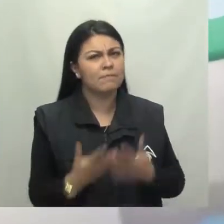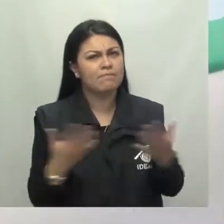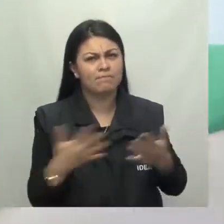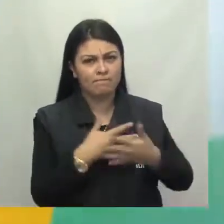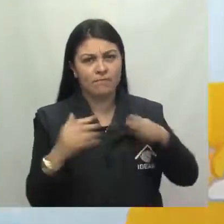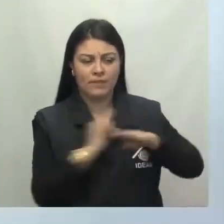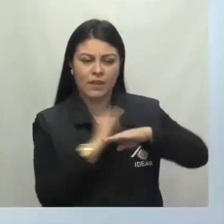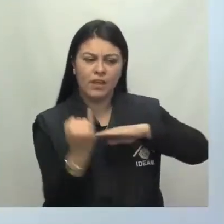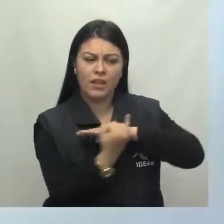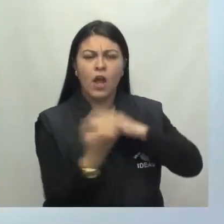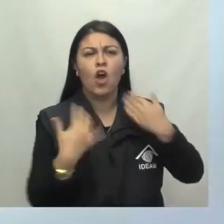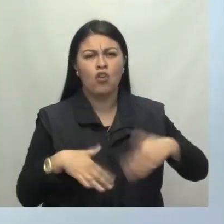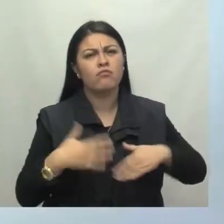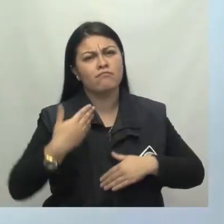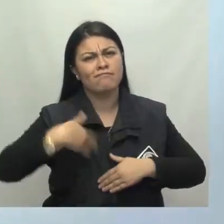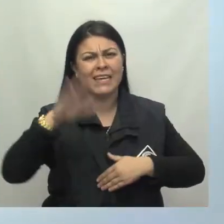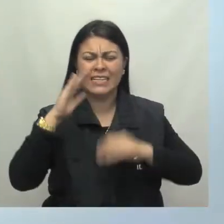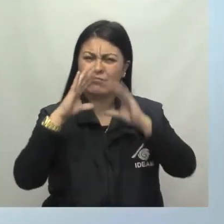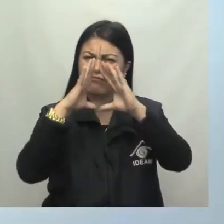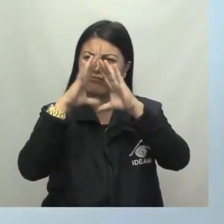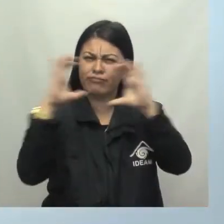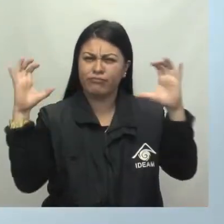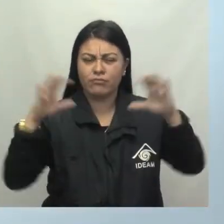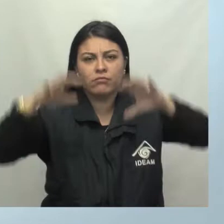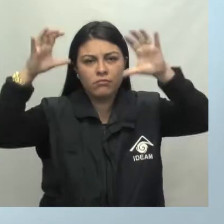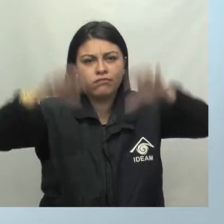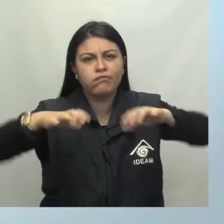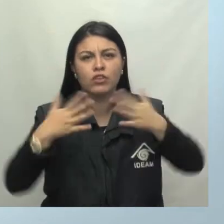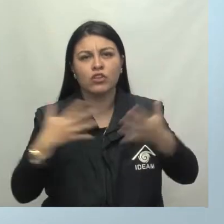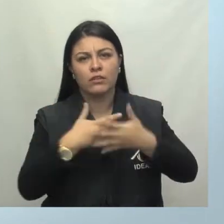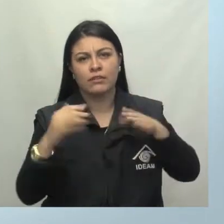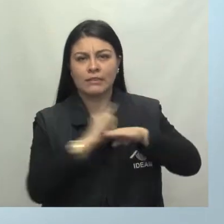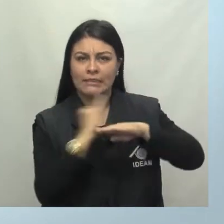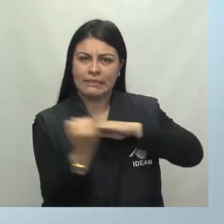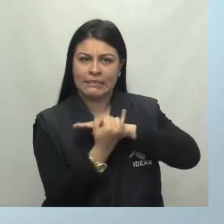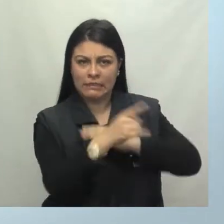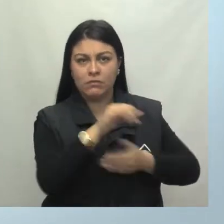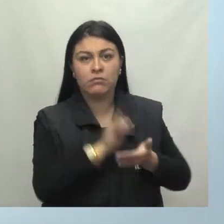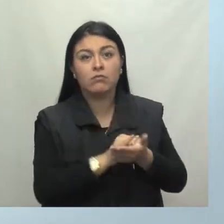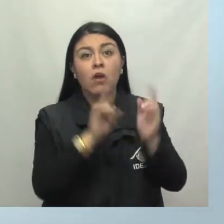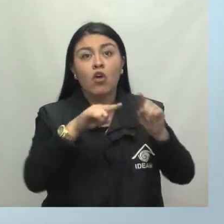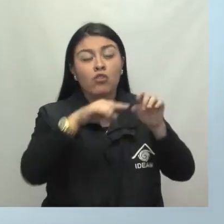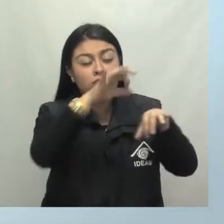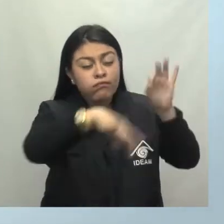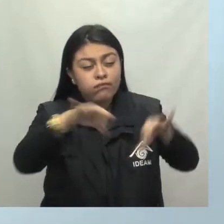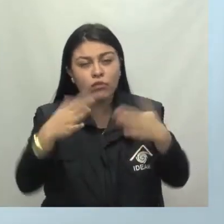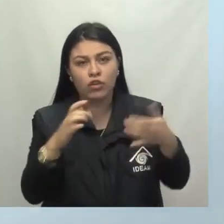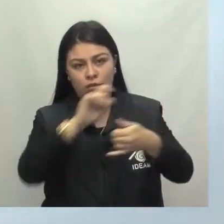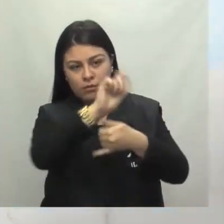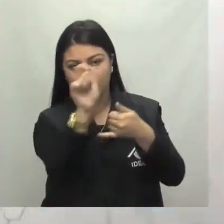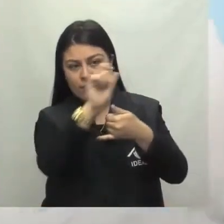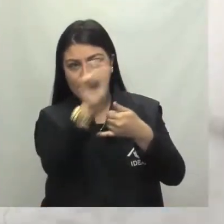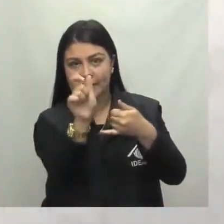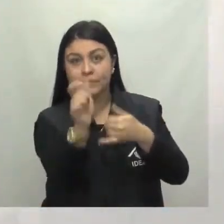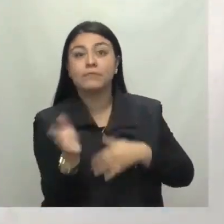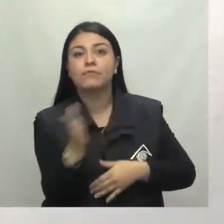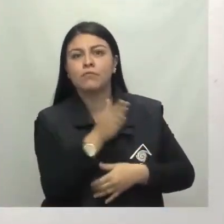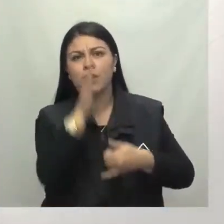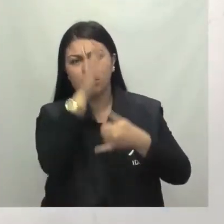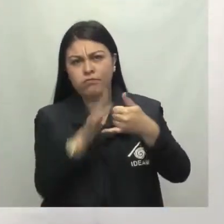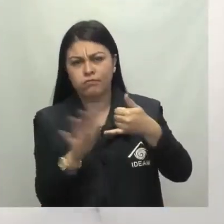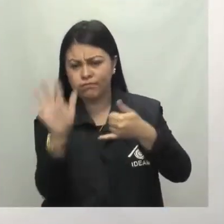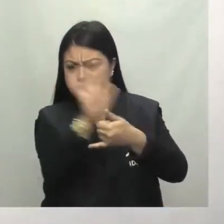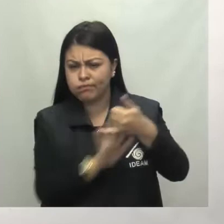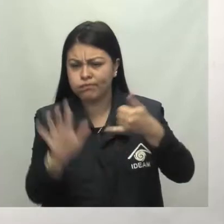Para las islas se estiman cielos mayormente cubiertos con lluvias en San Andrés y algunas lloviznas en Providencia. Para el litoral del